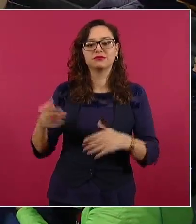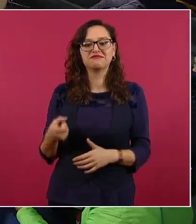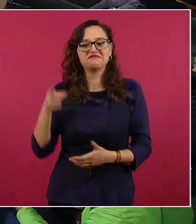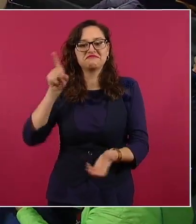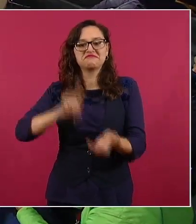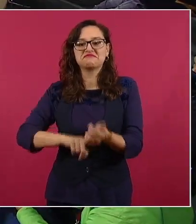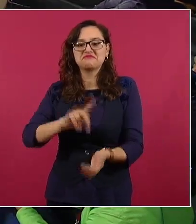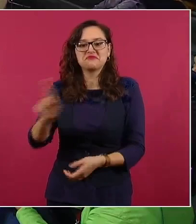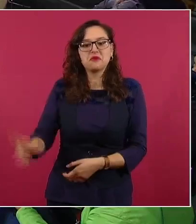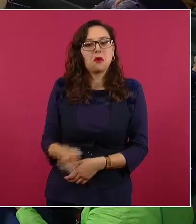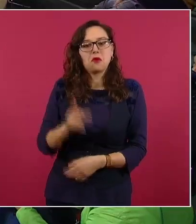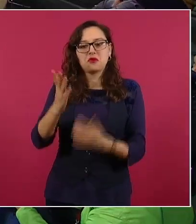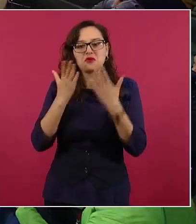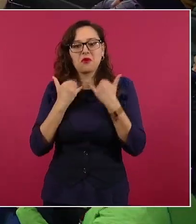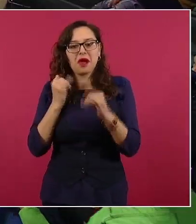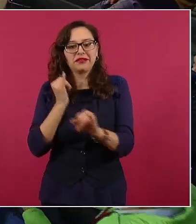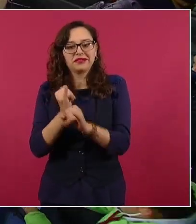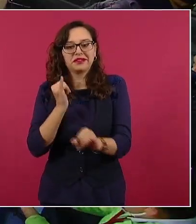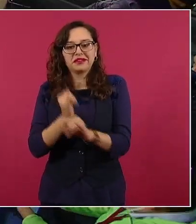ahora se está trabajando en esto.